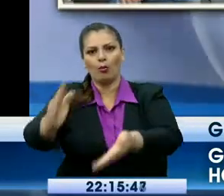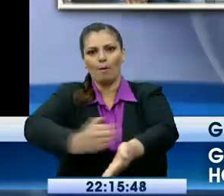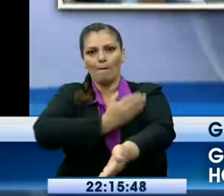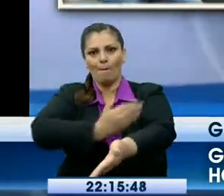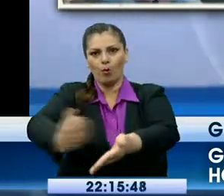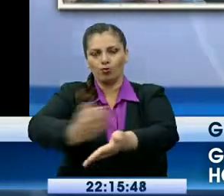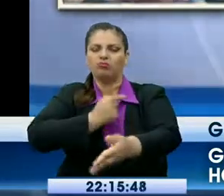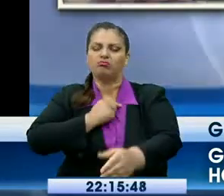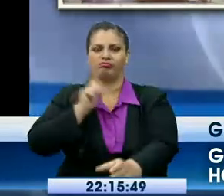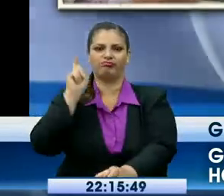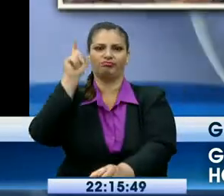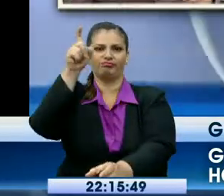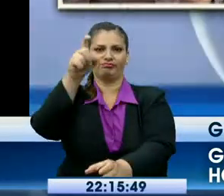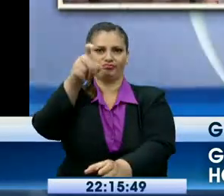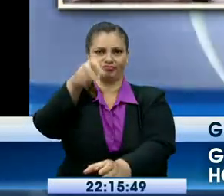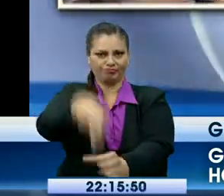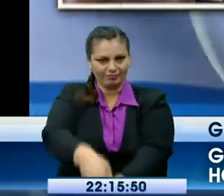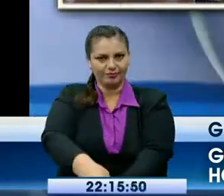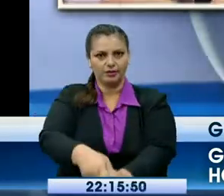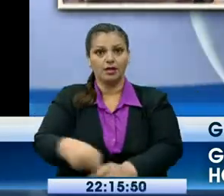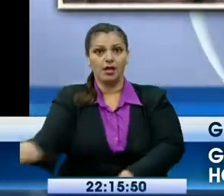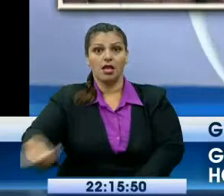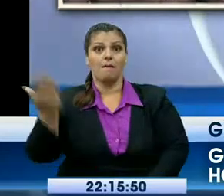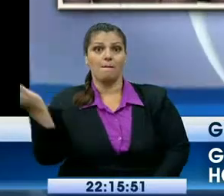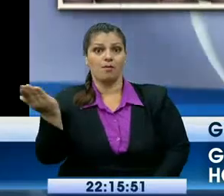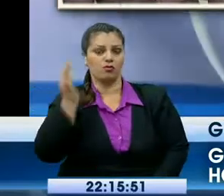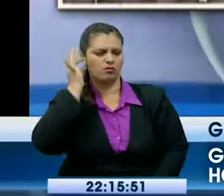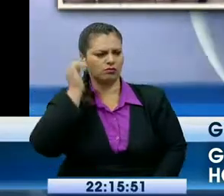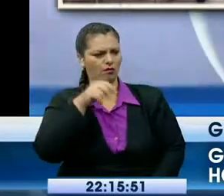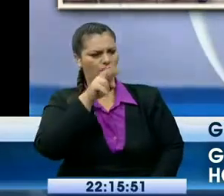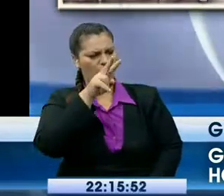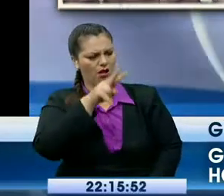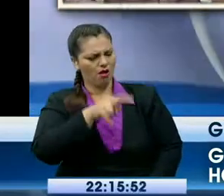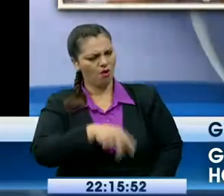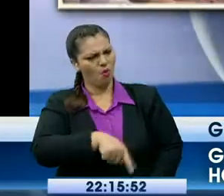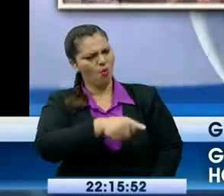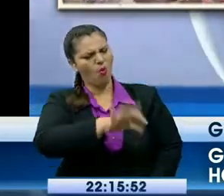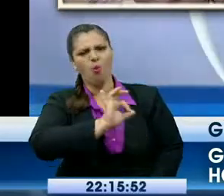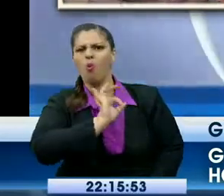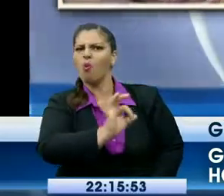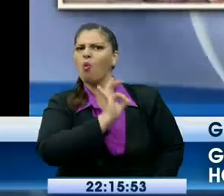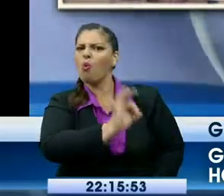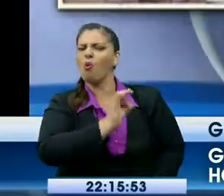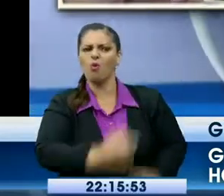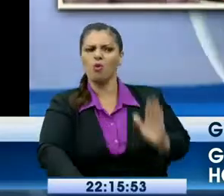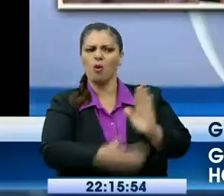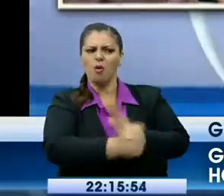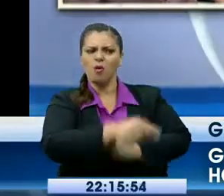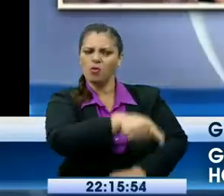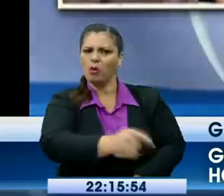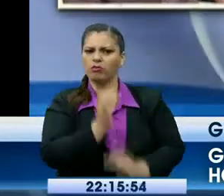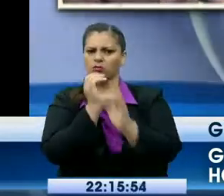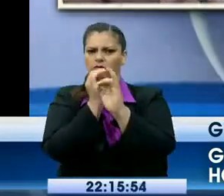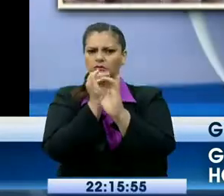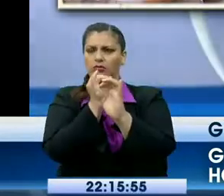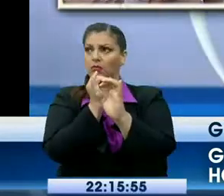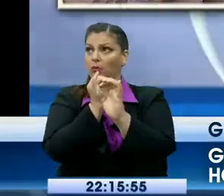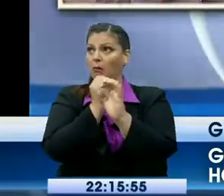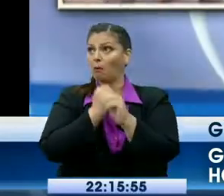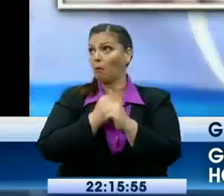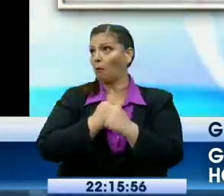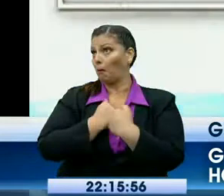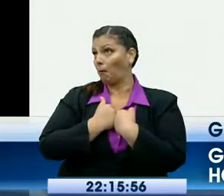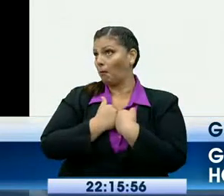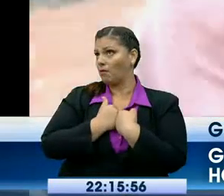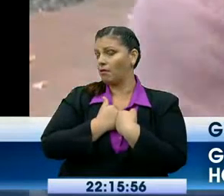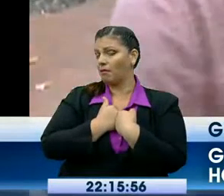niño toca bien flauta duro, se tiene mucho talento, él es para flauta. Así que también me obligaron a estudiar flauta duro, que no conocía yo. Y la flauta duro tiene una